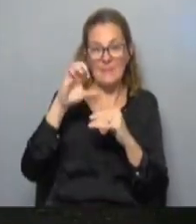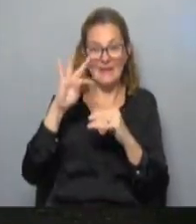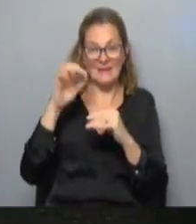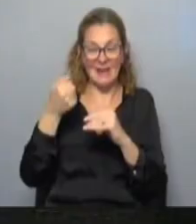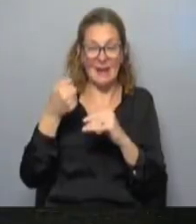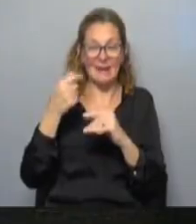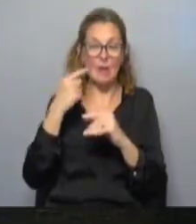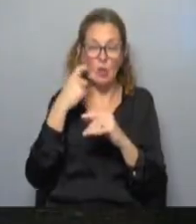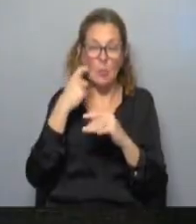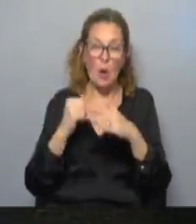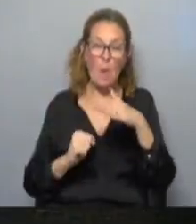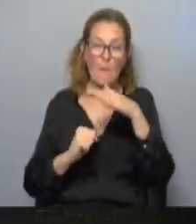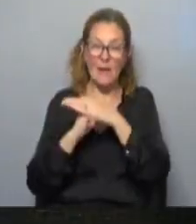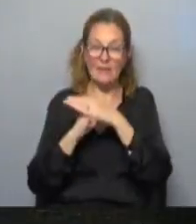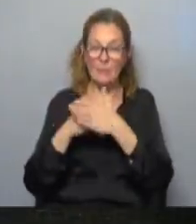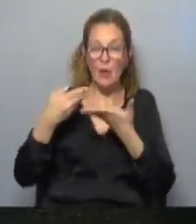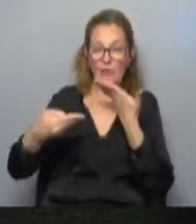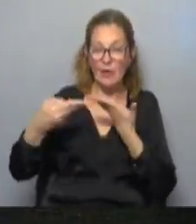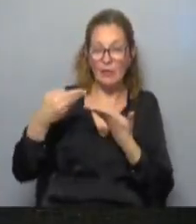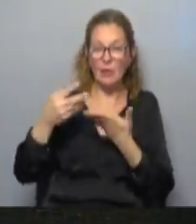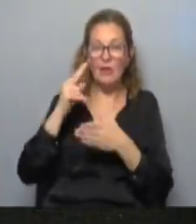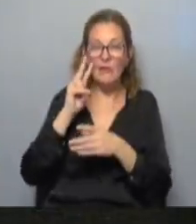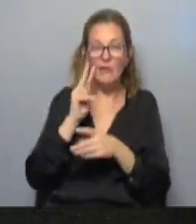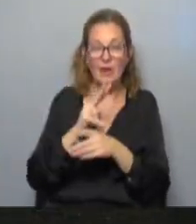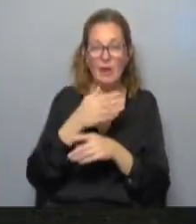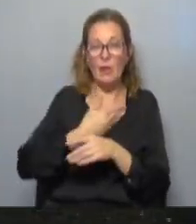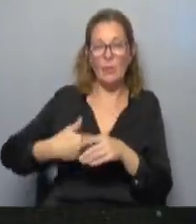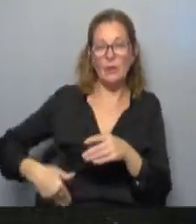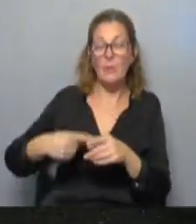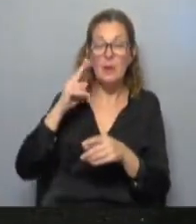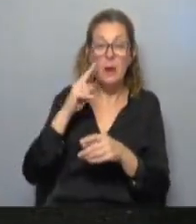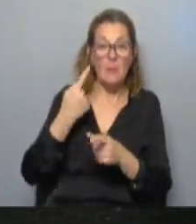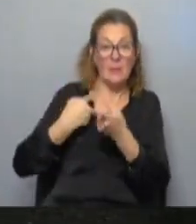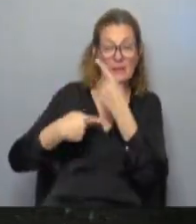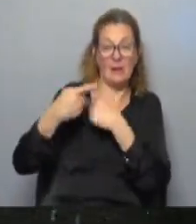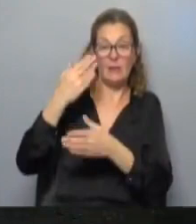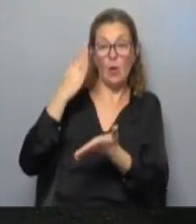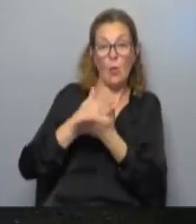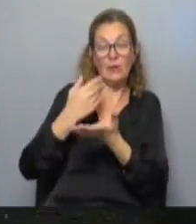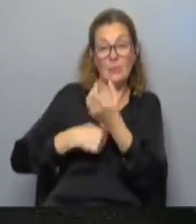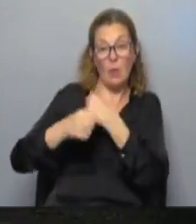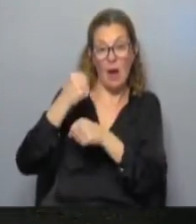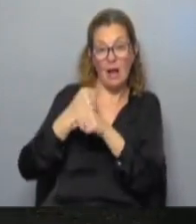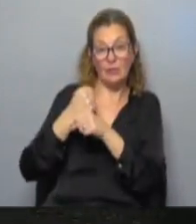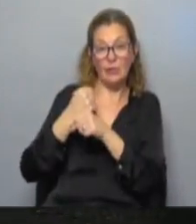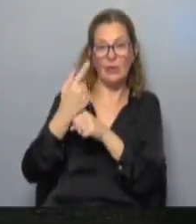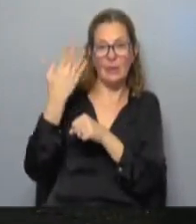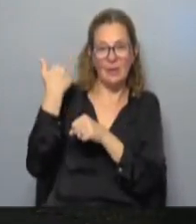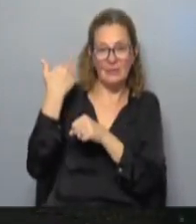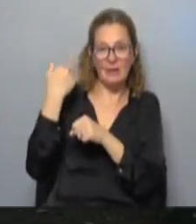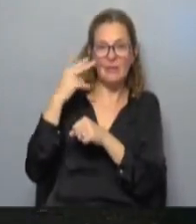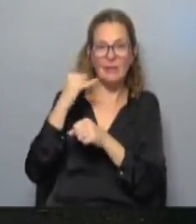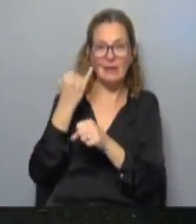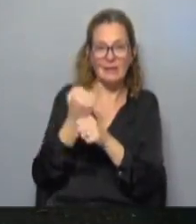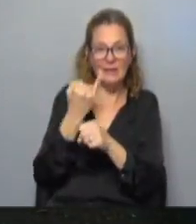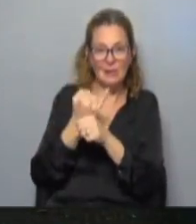este número máximo de inflación que se fija el gobierno si miramos para atrás si vemos el último año en los últimos 12 meses lo que señala el